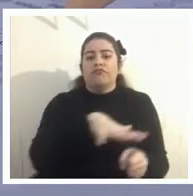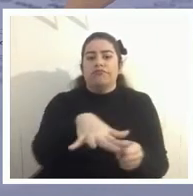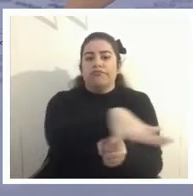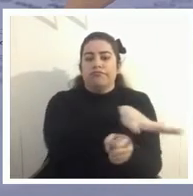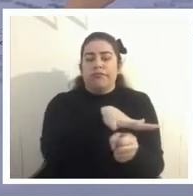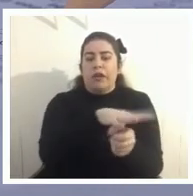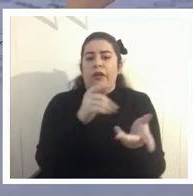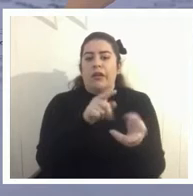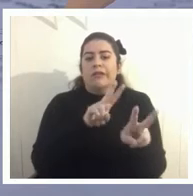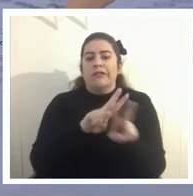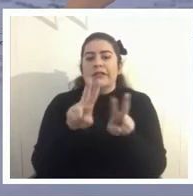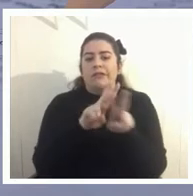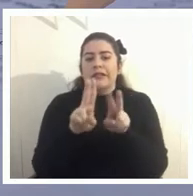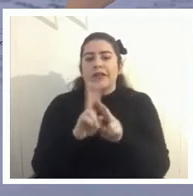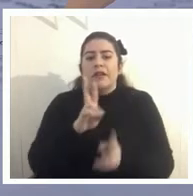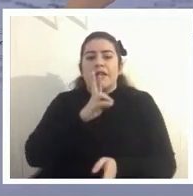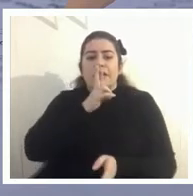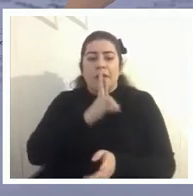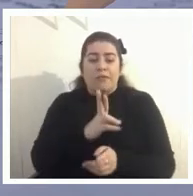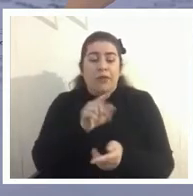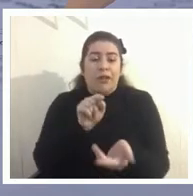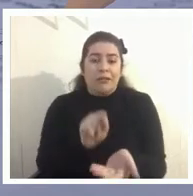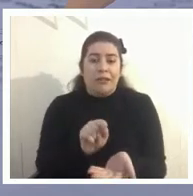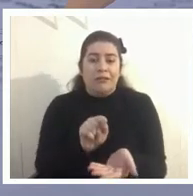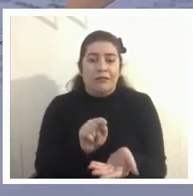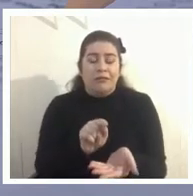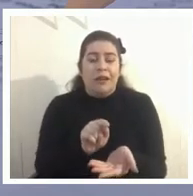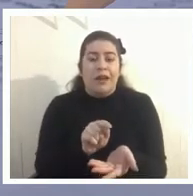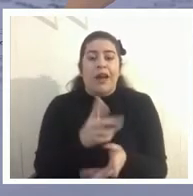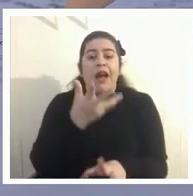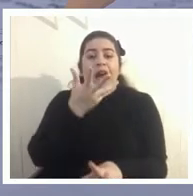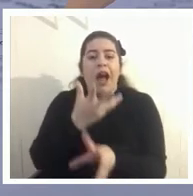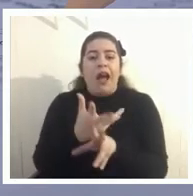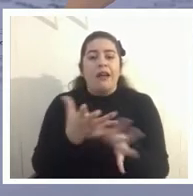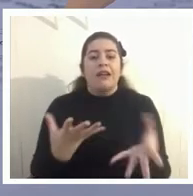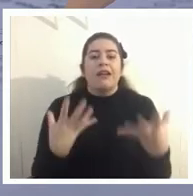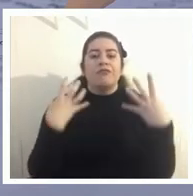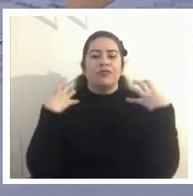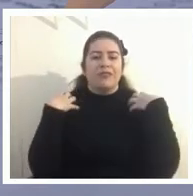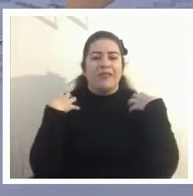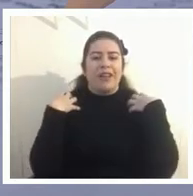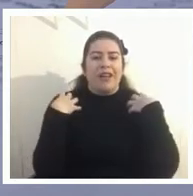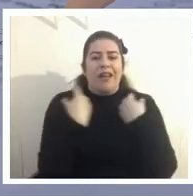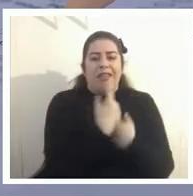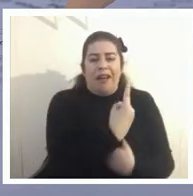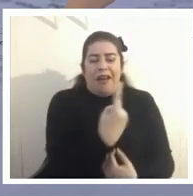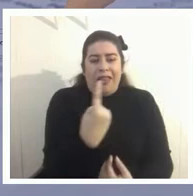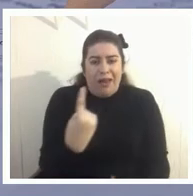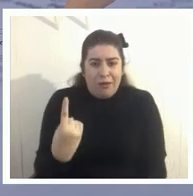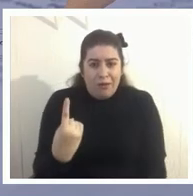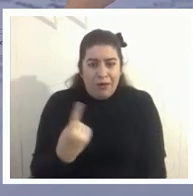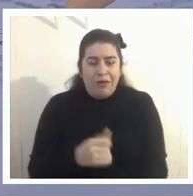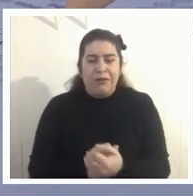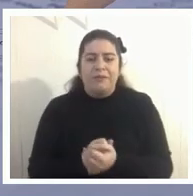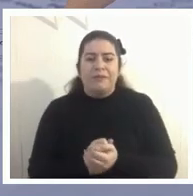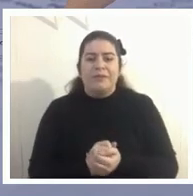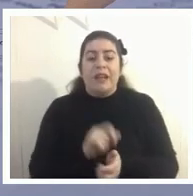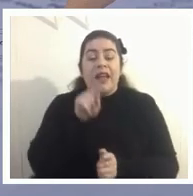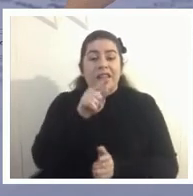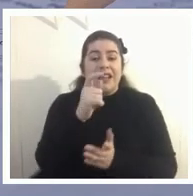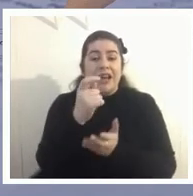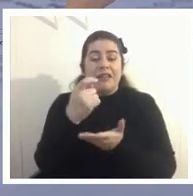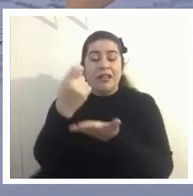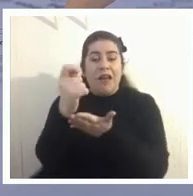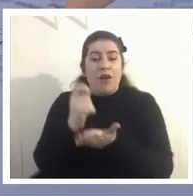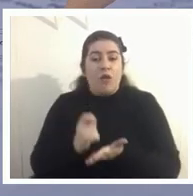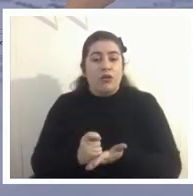generan esos resultados porque también hay responsabilidades compartidas también estas evaluaciones y la rendición de